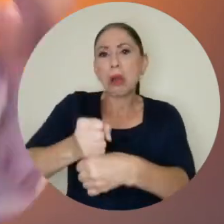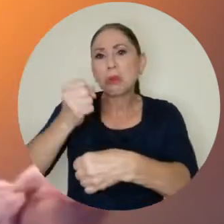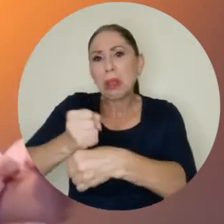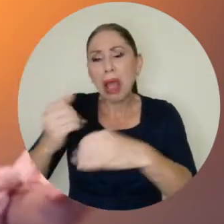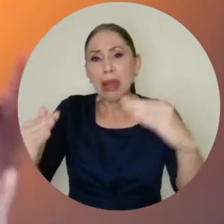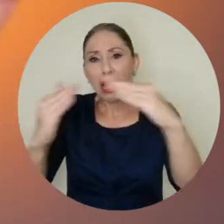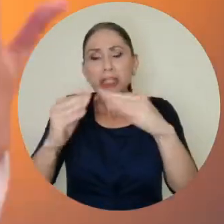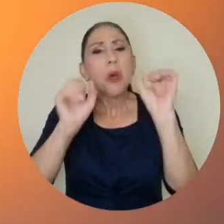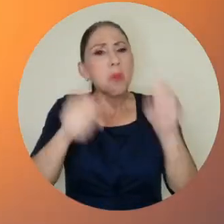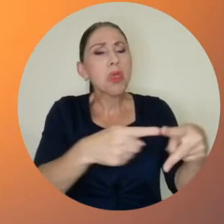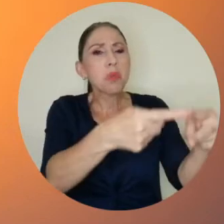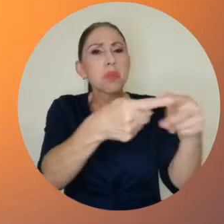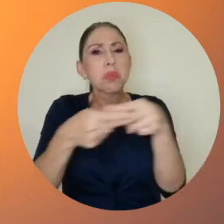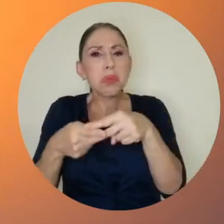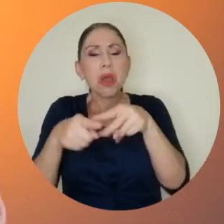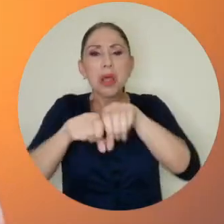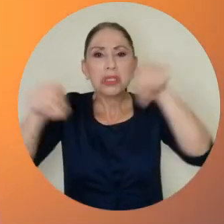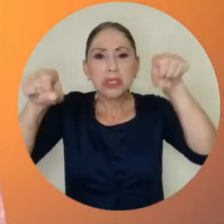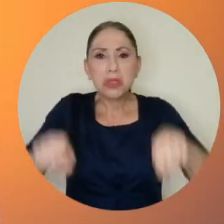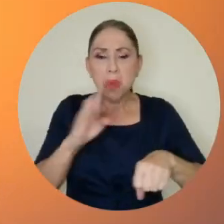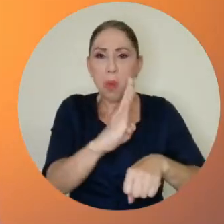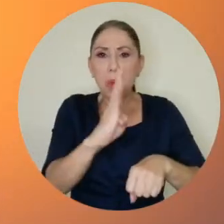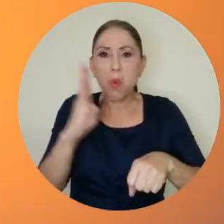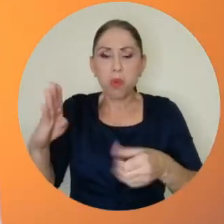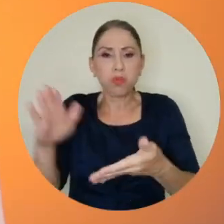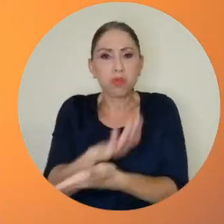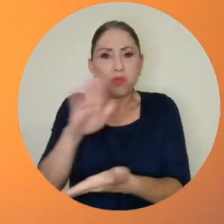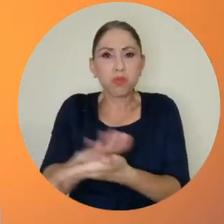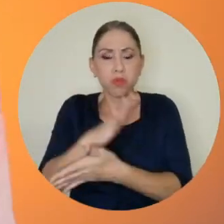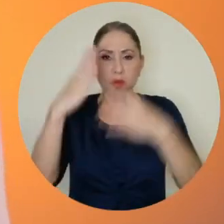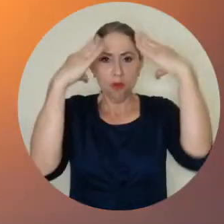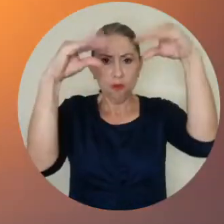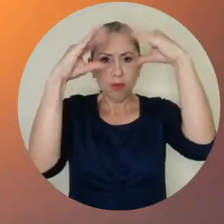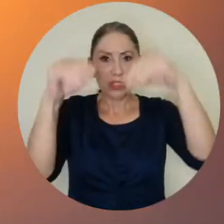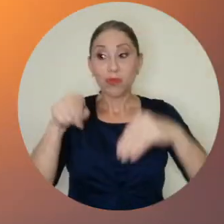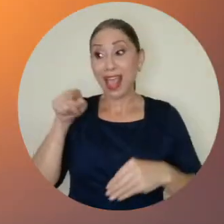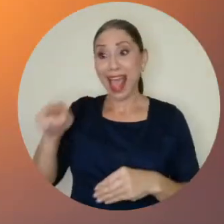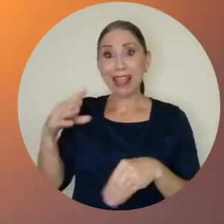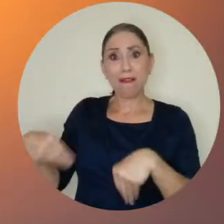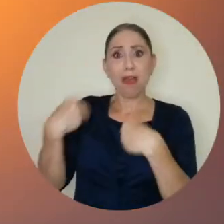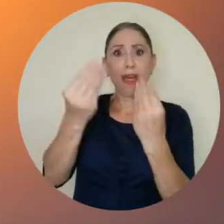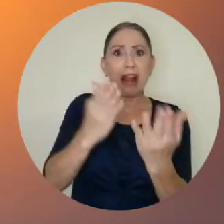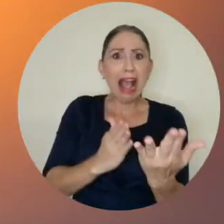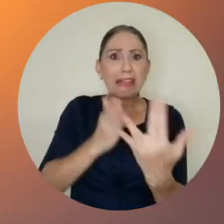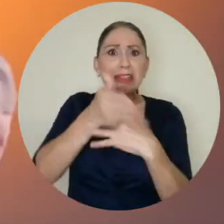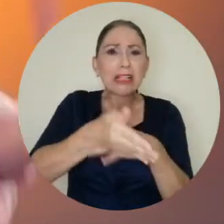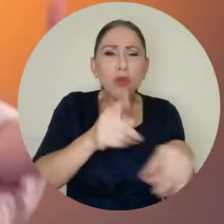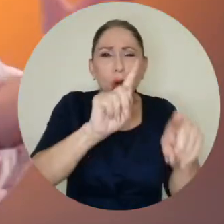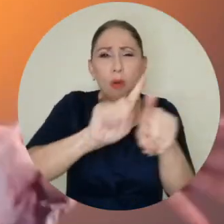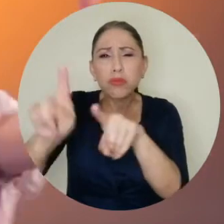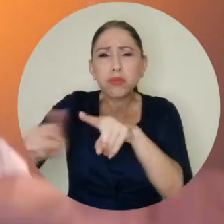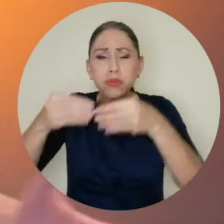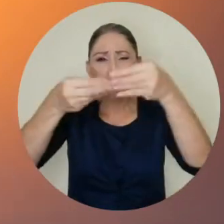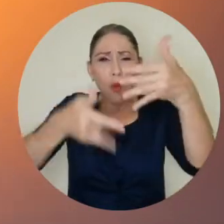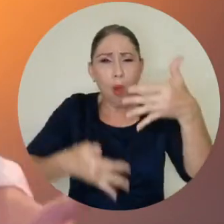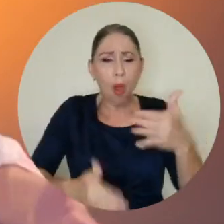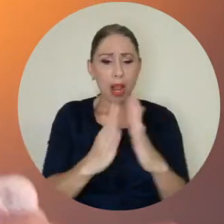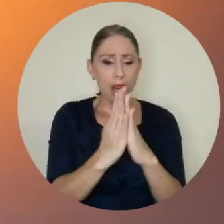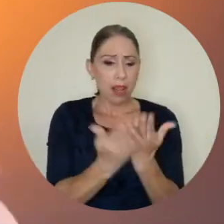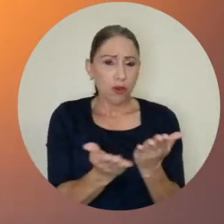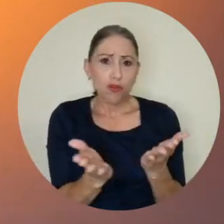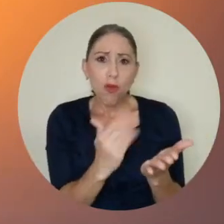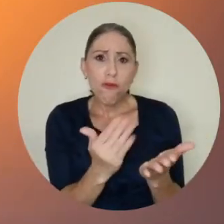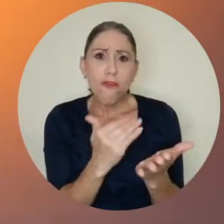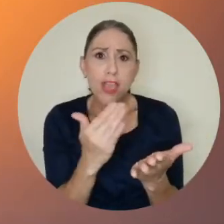pueden pedírselo prestado al sistema de bibliotecas, documentación e información, donde se le facilitará el acceso a una gran cantidad de libros